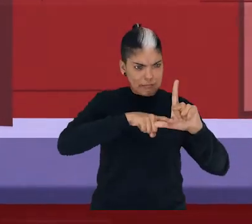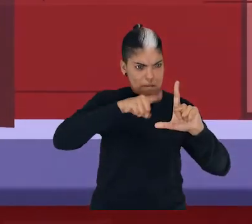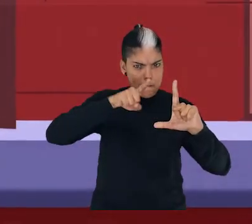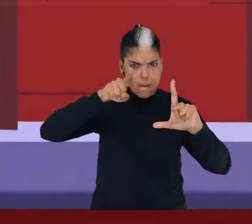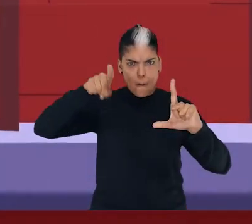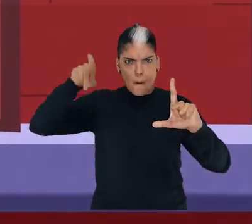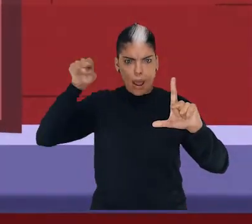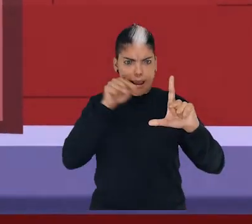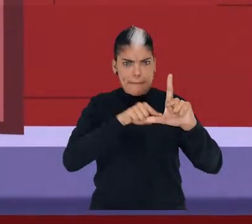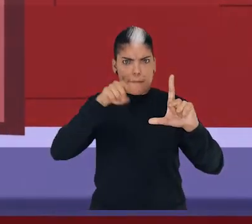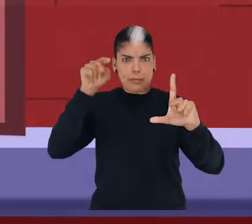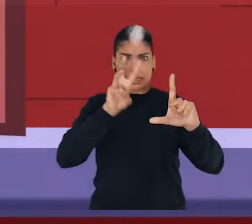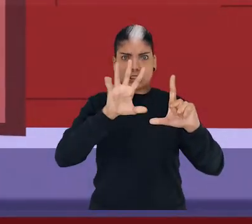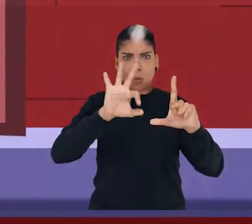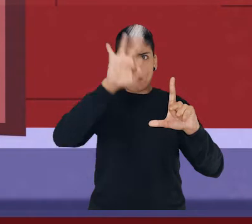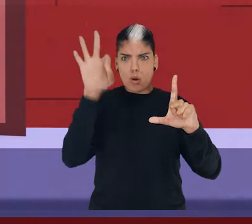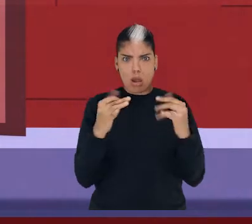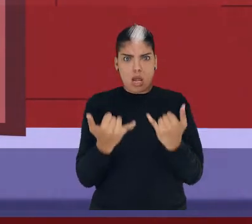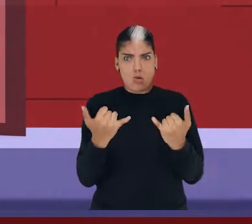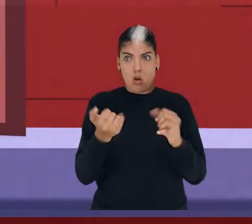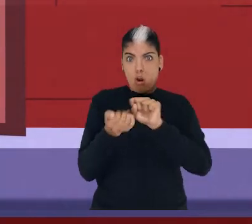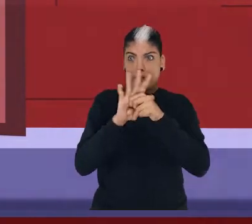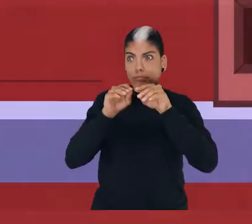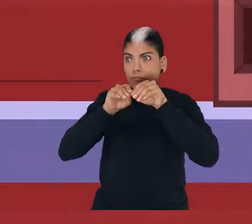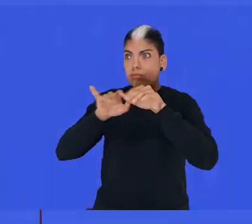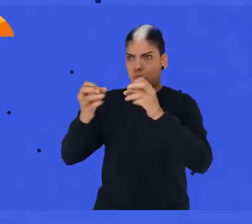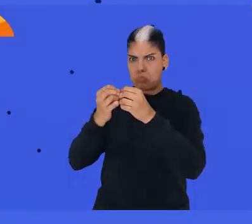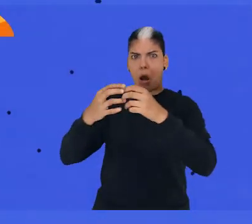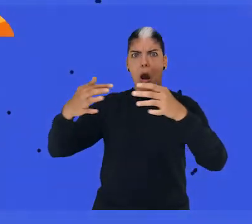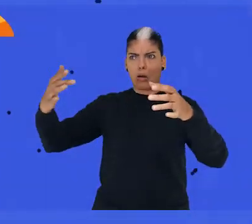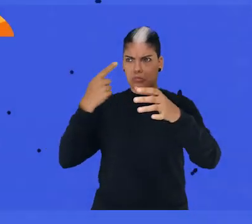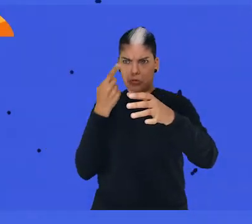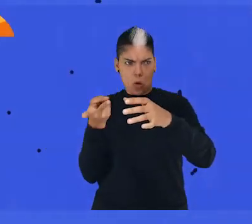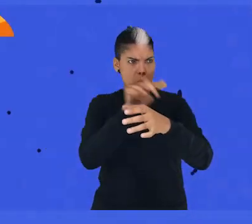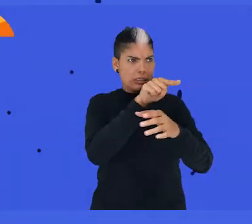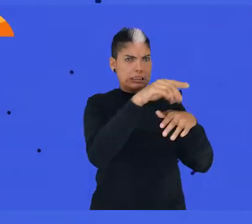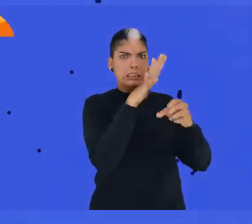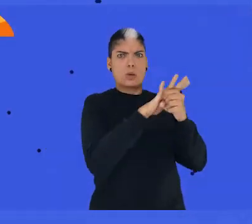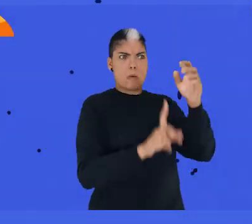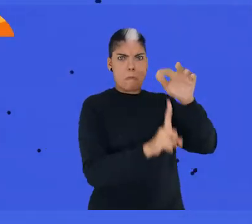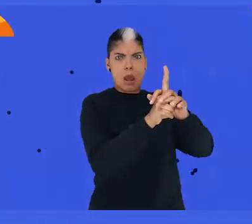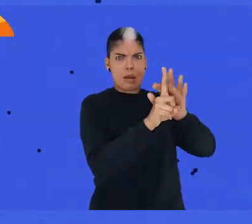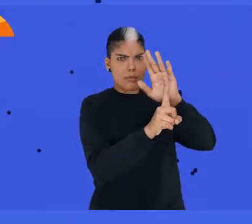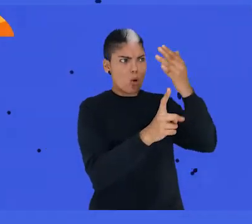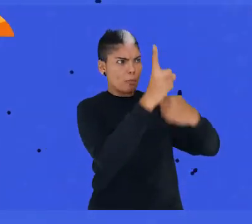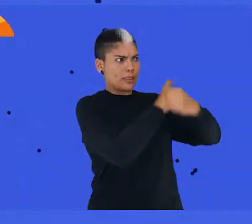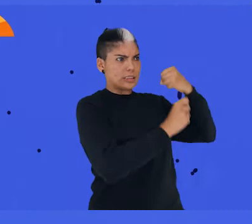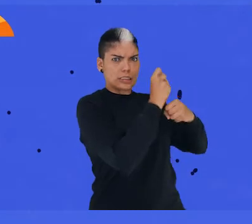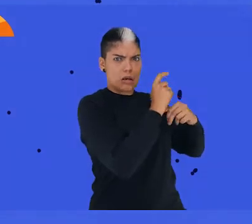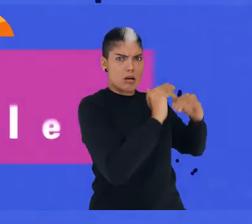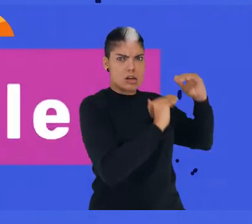de género, es también preocupante que a causa de la emergencia por la pandemia, las desigualdades que las mujeres ya venían enfrentando se estén